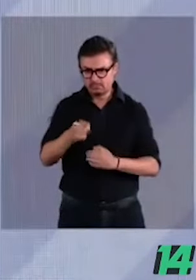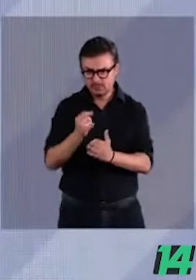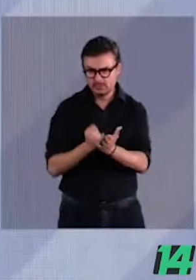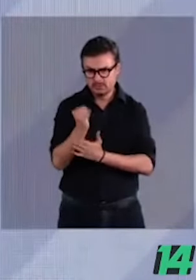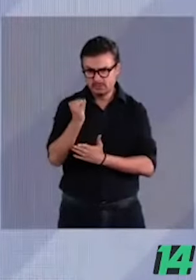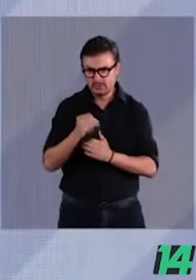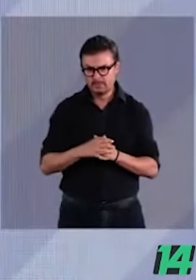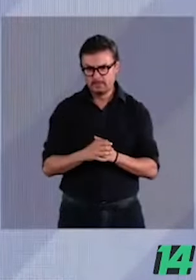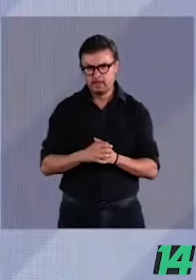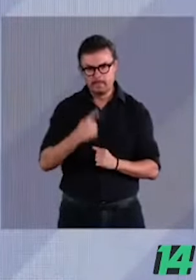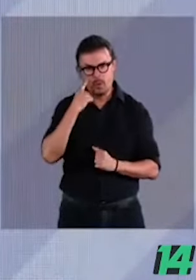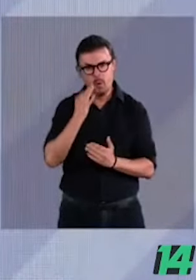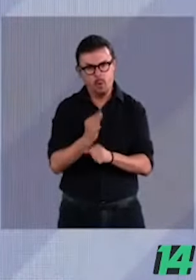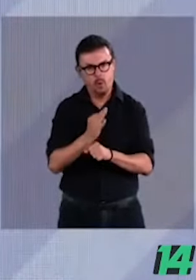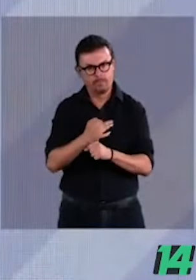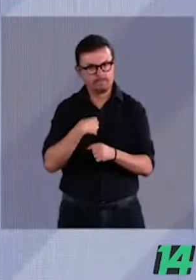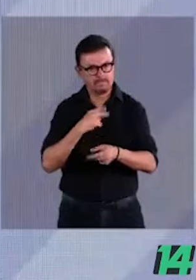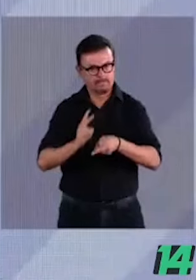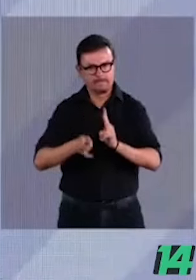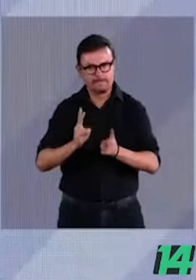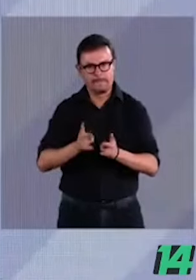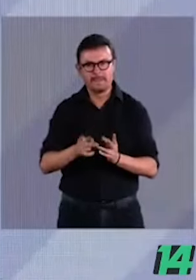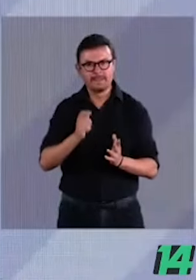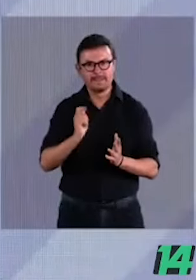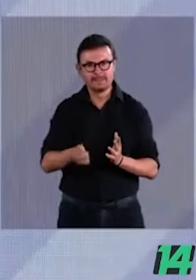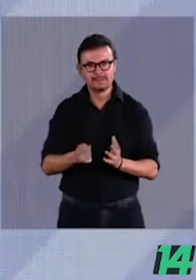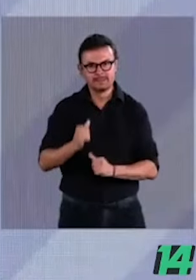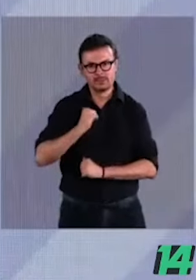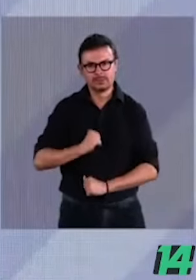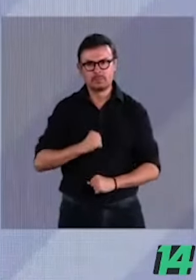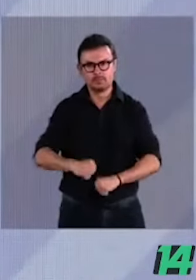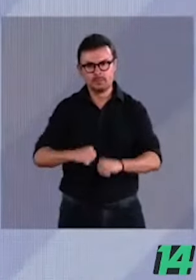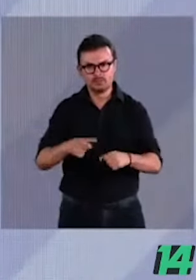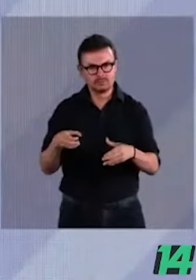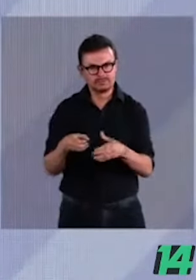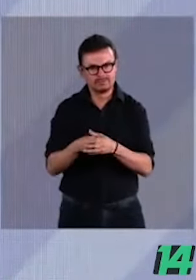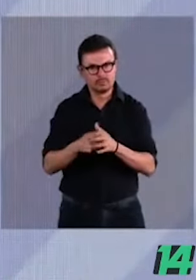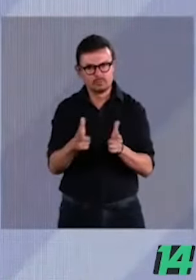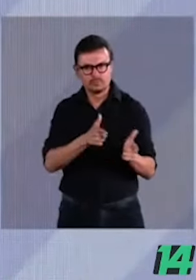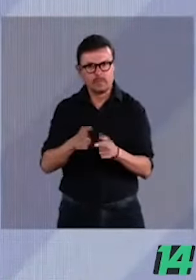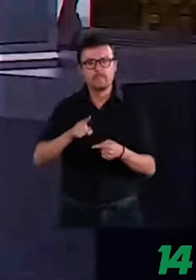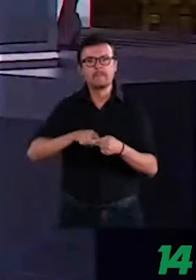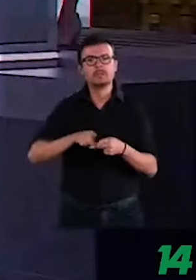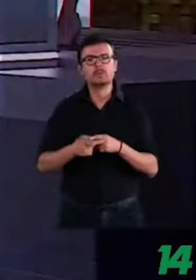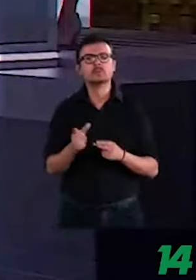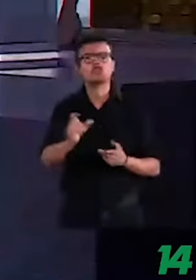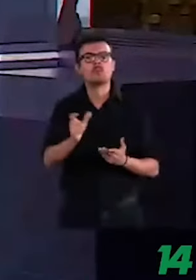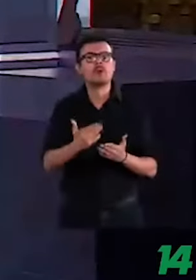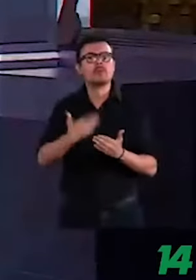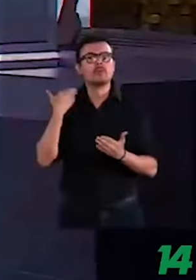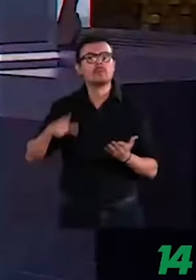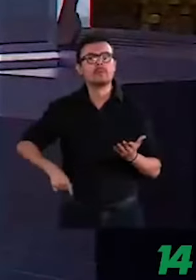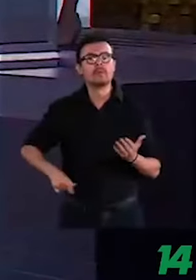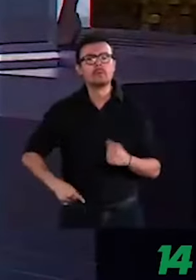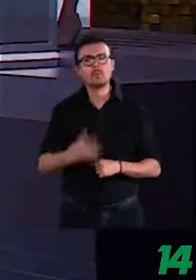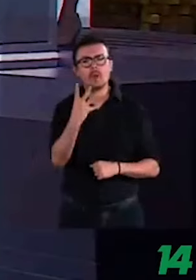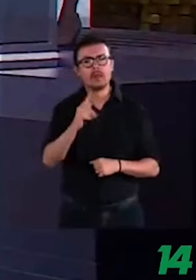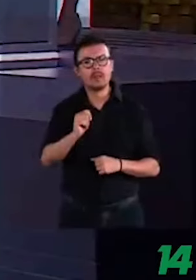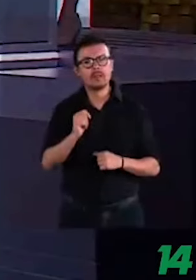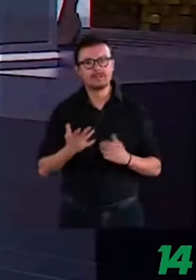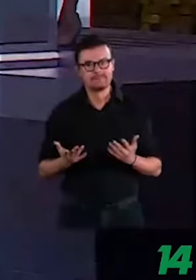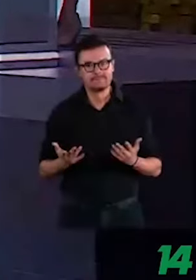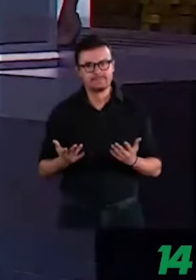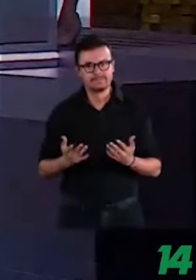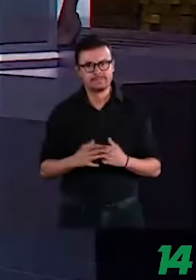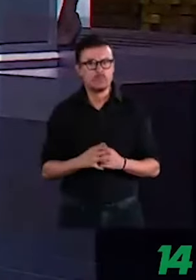Vamos a hablar de la verdadera separación de los poderes, que ocurrió a partir de la Cuarta Transformación, la separación del poder